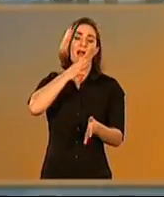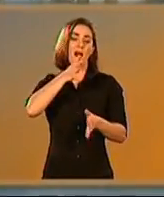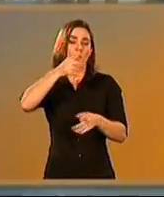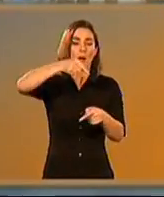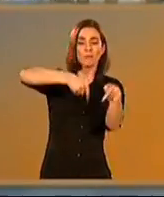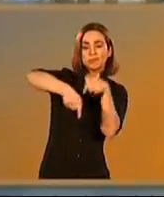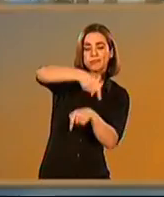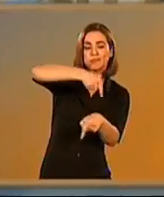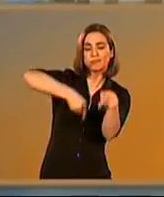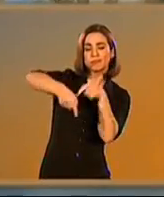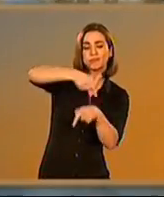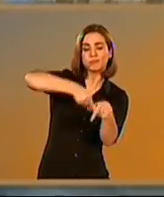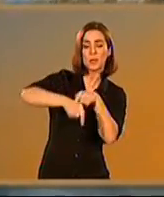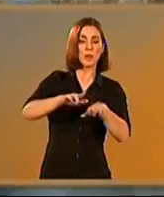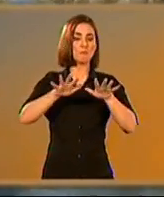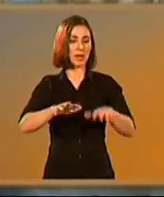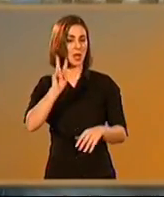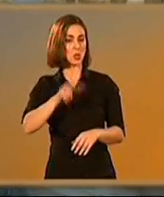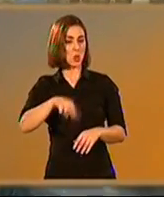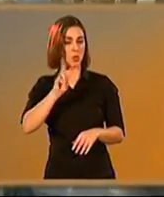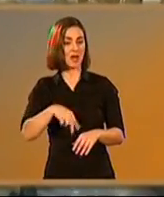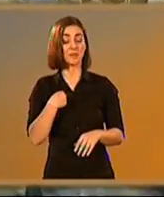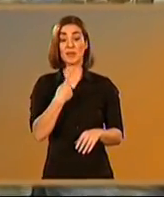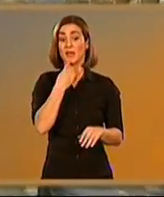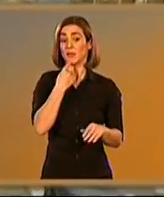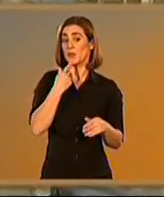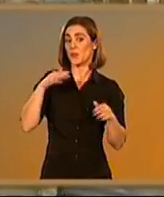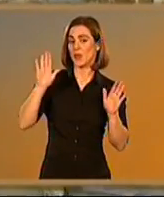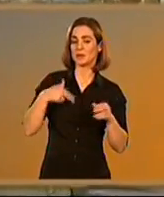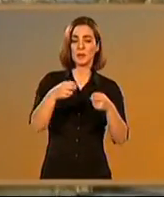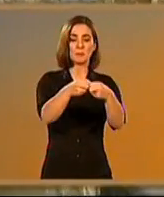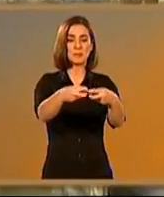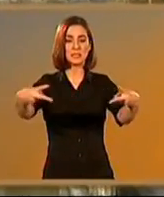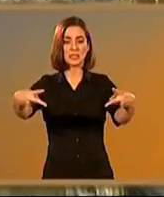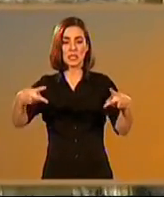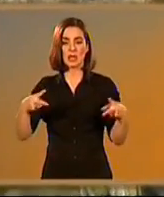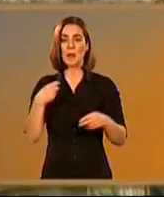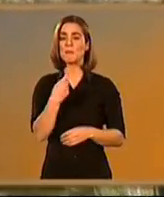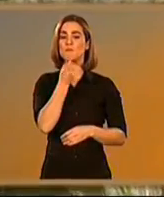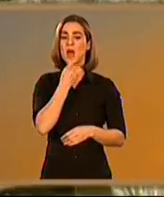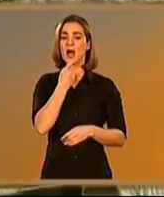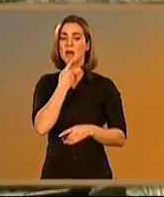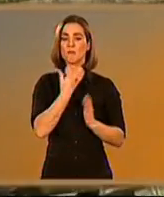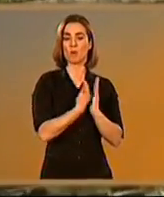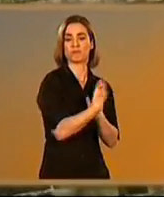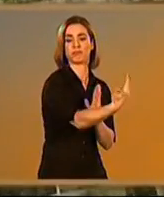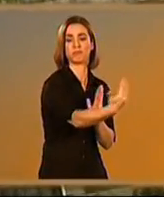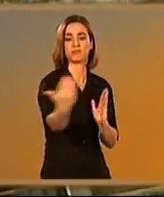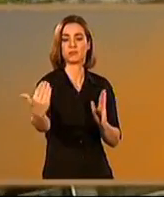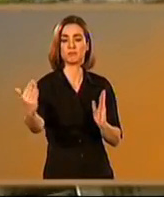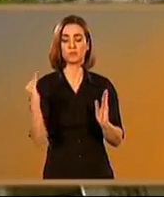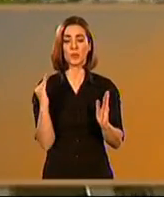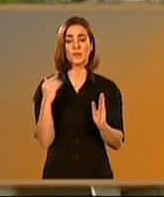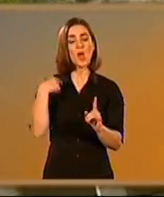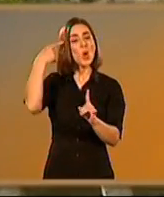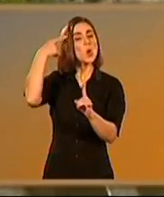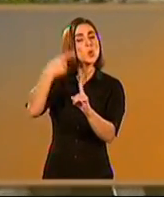con un ingenioso sistema de circulación de las corrientes de agua que garantizaba el flujo constante de la misma. Se crea además que estuvo